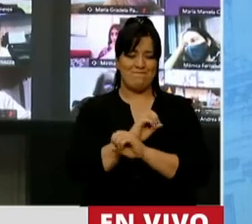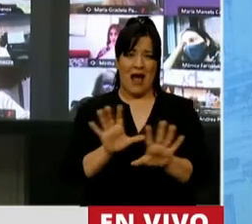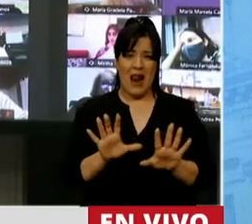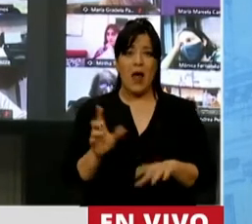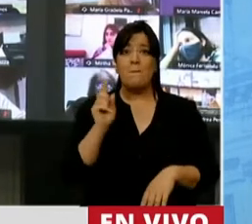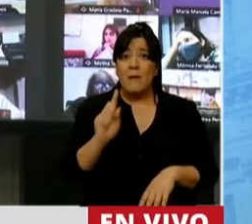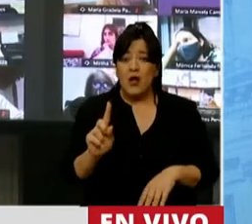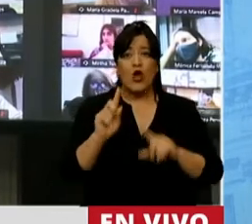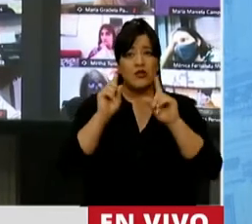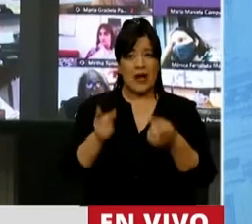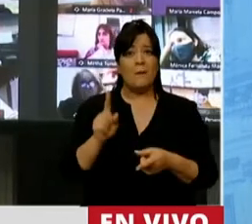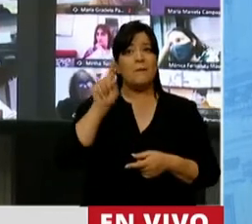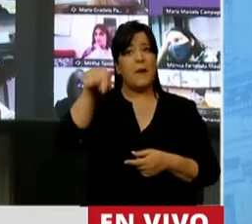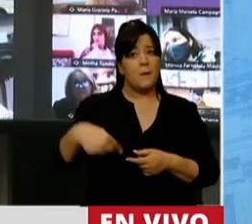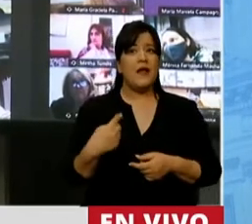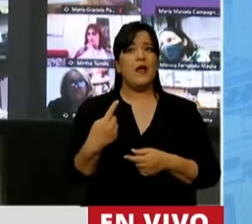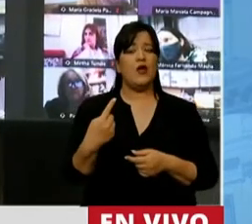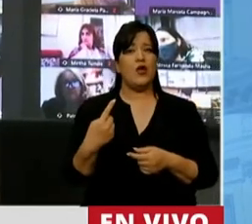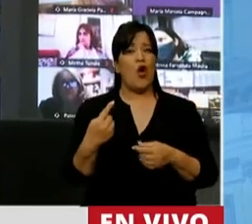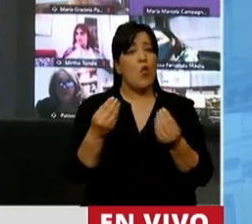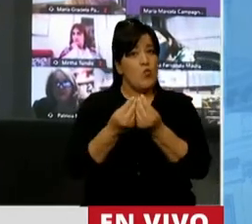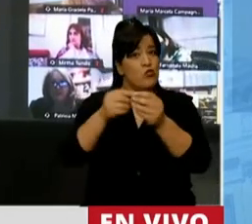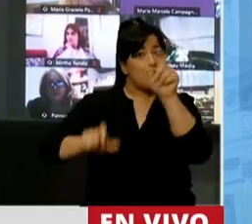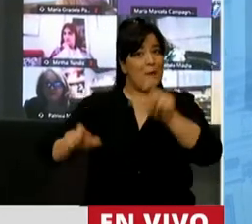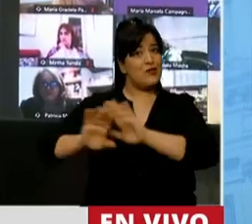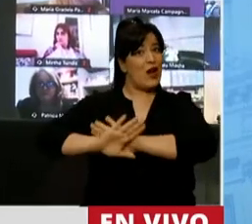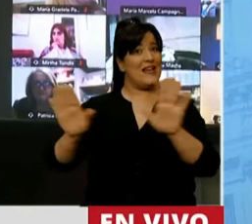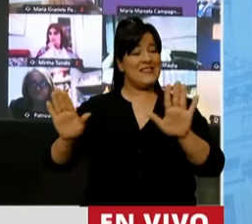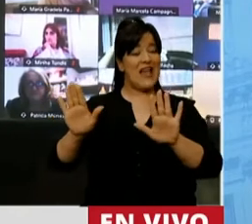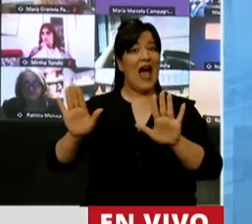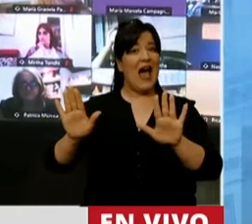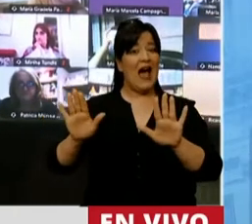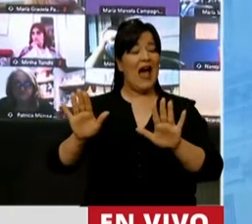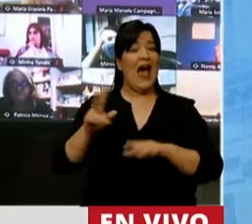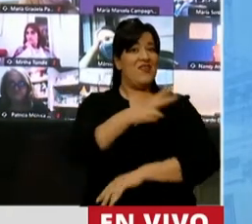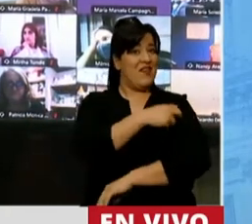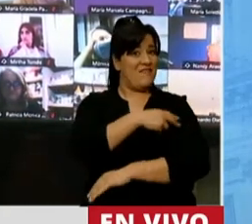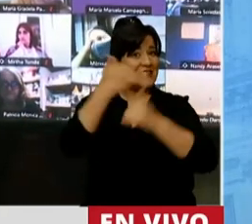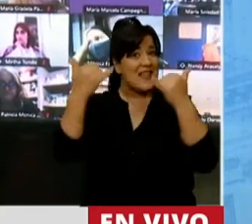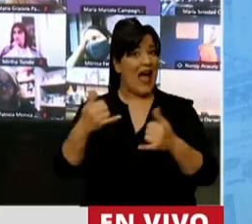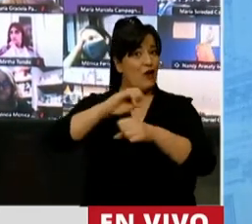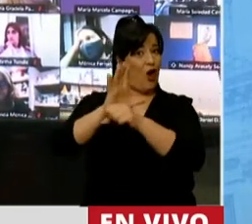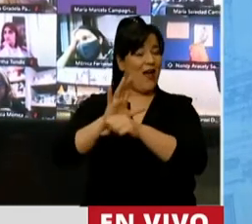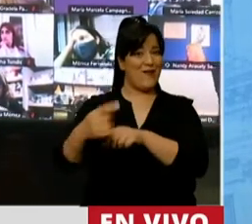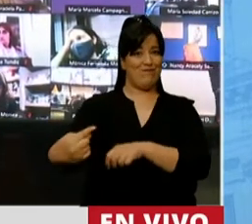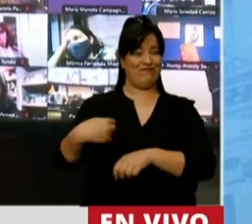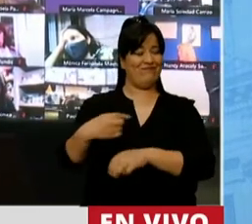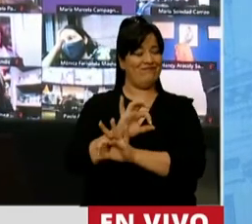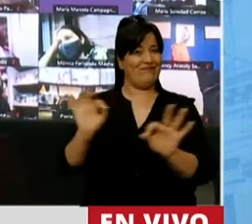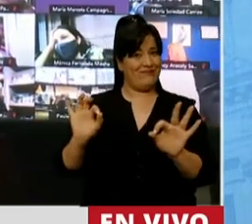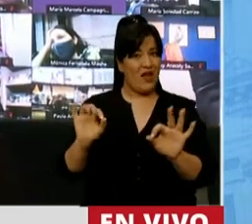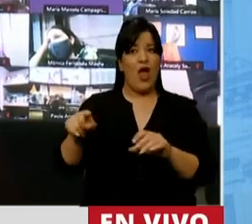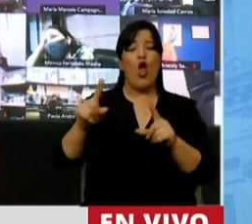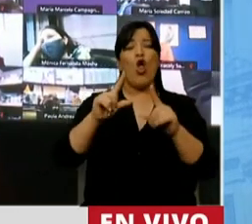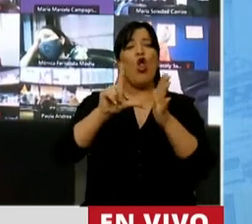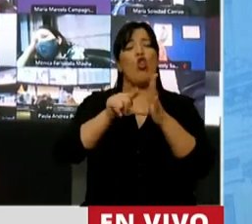ha generado muchísima gente inmunizada y se dice que esa inmunidad tiene mínimo una